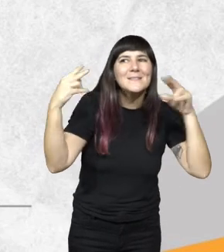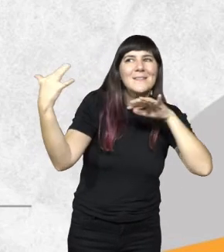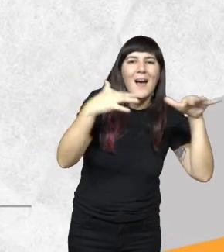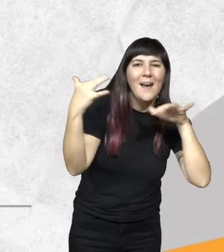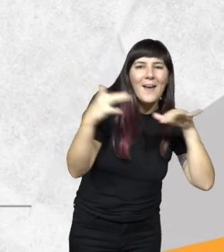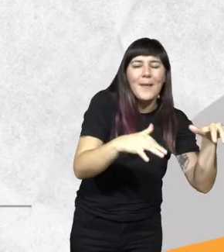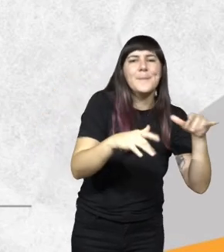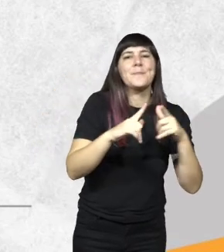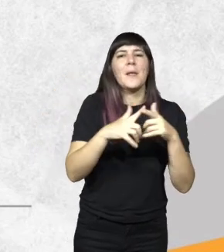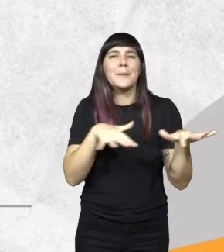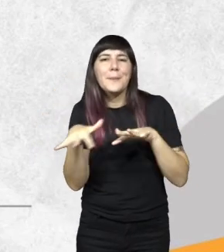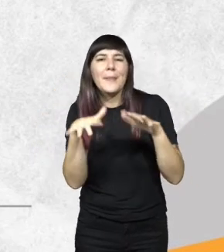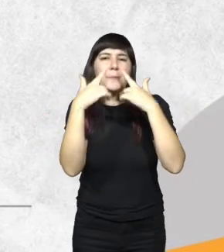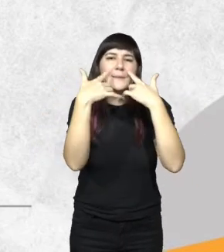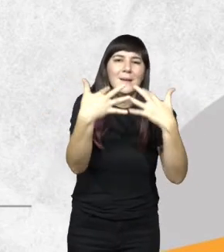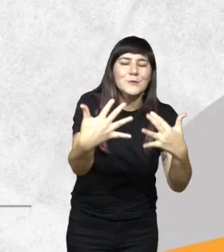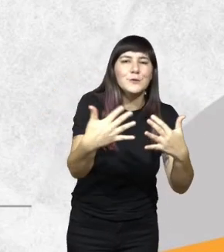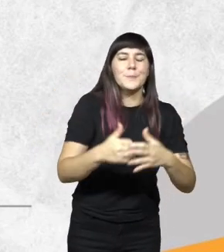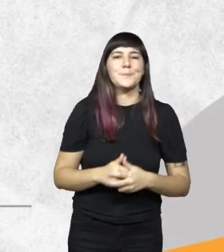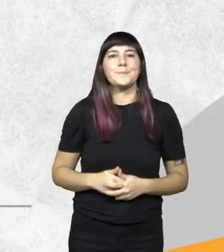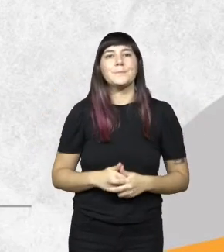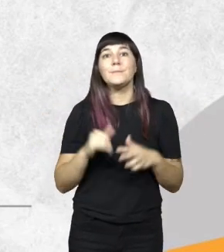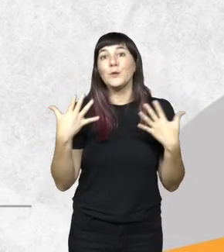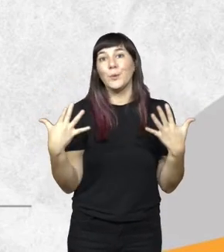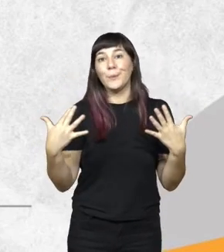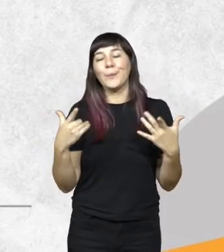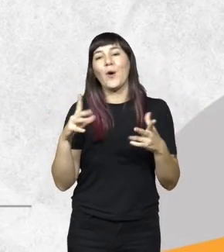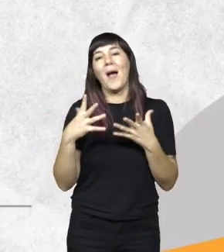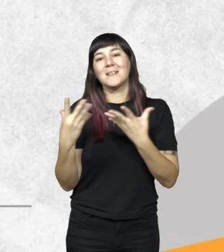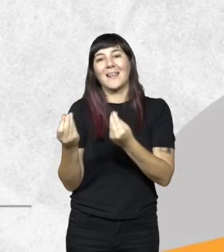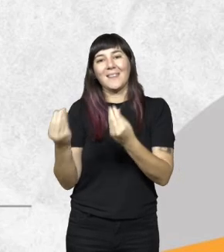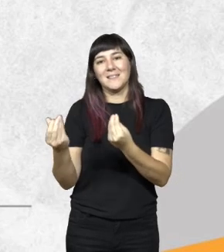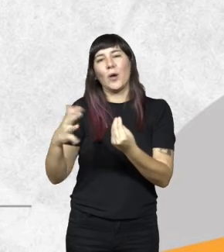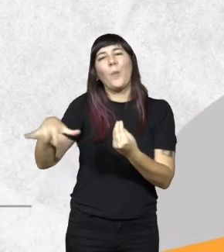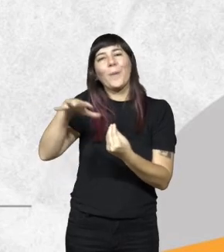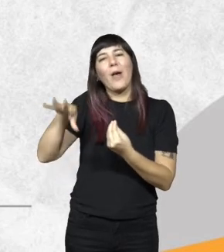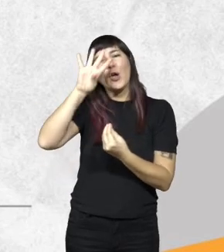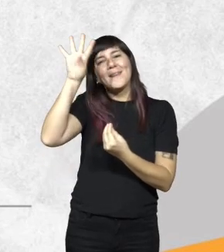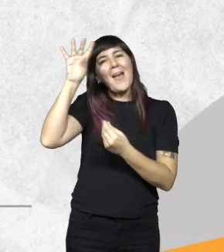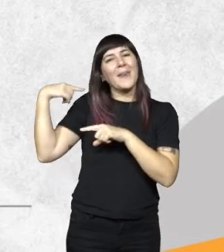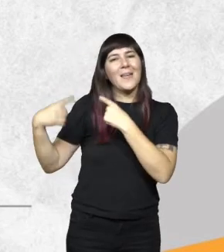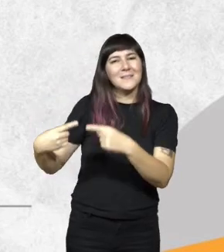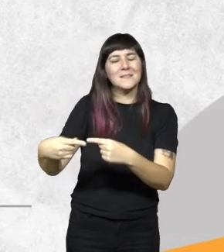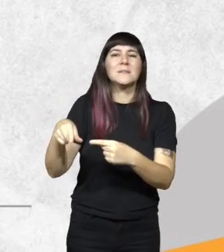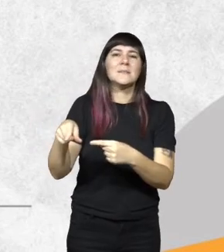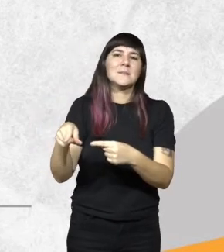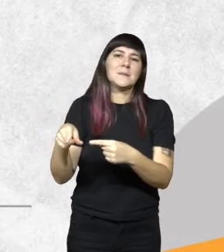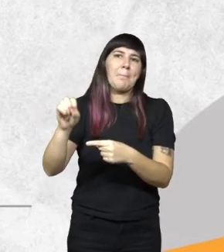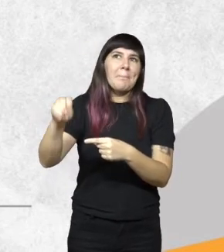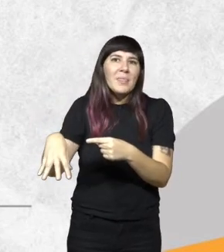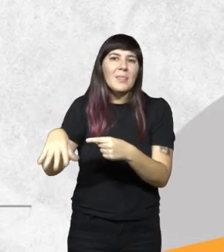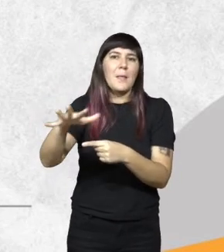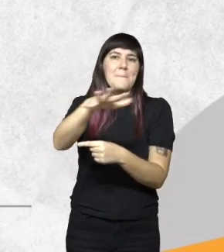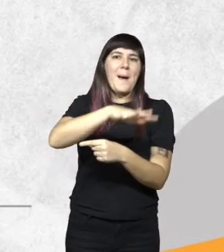actividades de investigación y por supuesto la asistencia a las comunidades originarias que puedan haber en esos